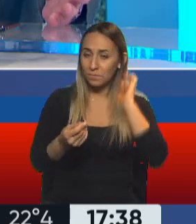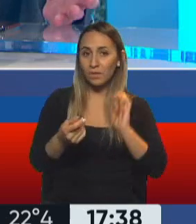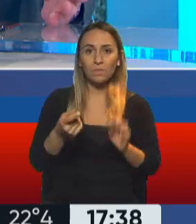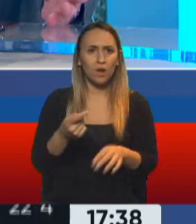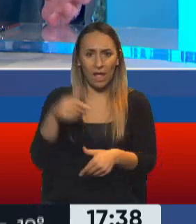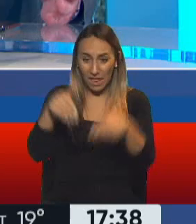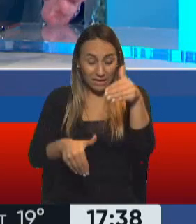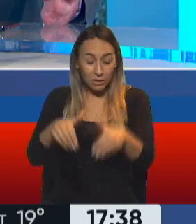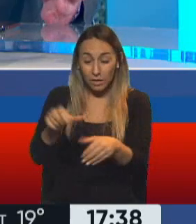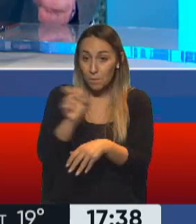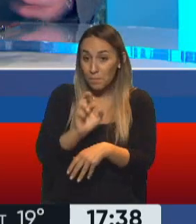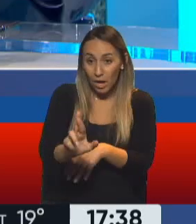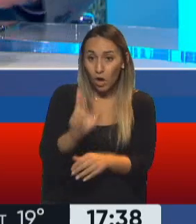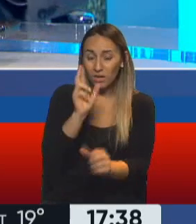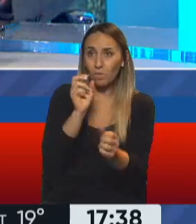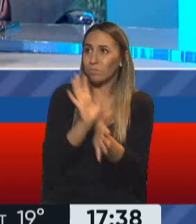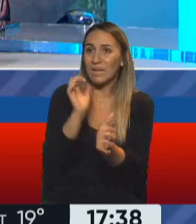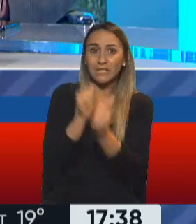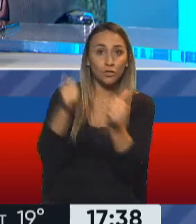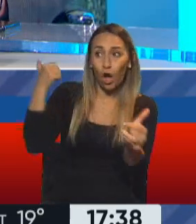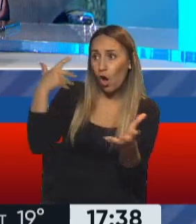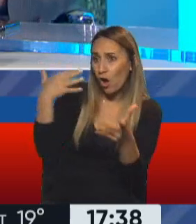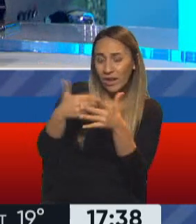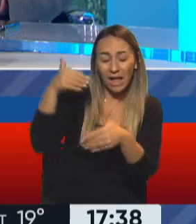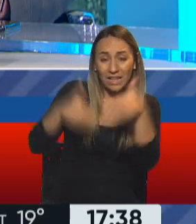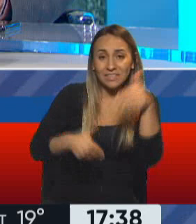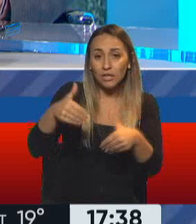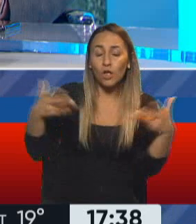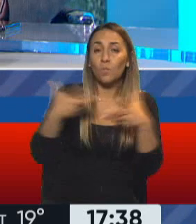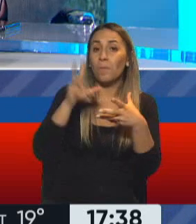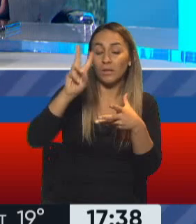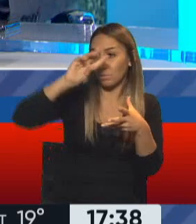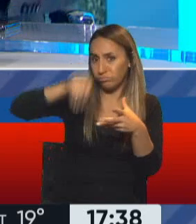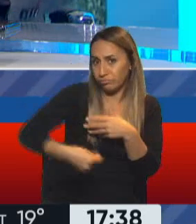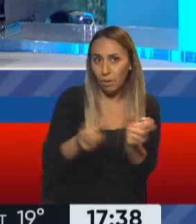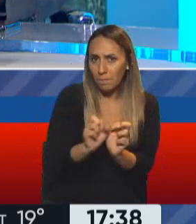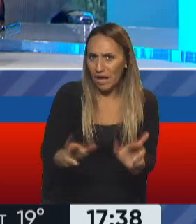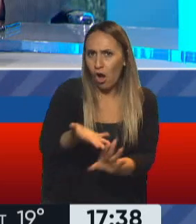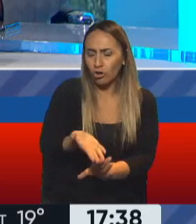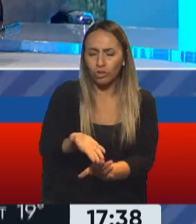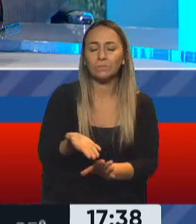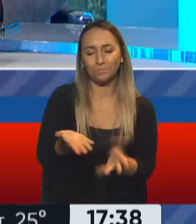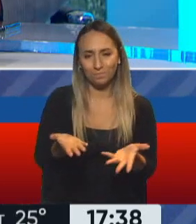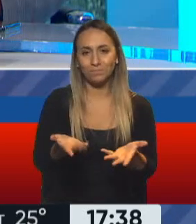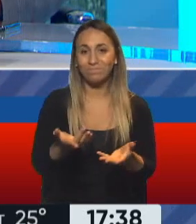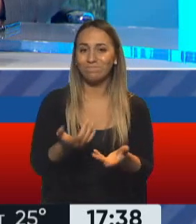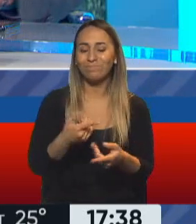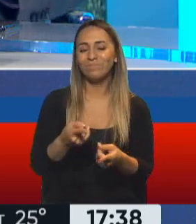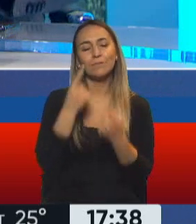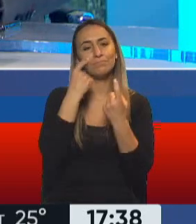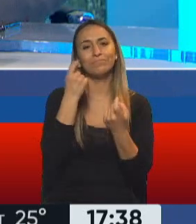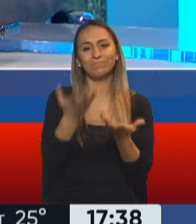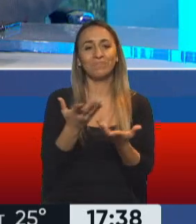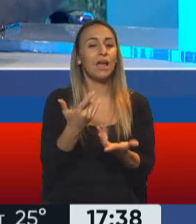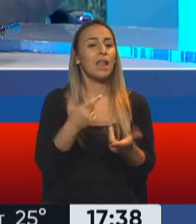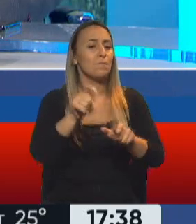las peores elecciones del peronismo de su historia. Bueno, lo que falló justamente, lo que faltaba era ese termómetro. Pero sentir cuál era lo que necesitaba la gente,